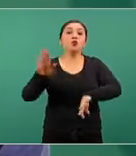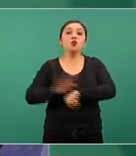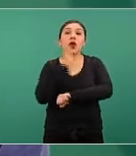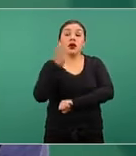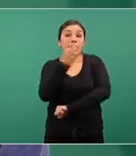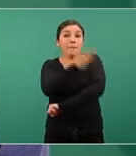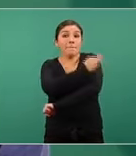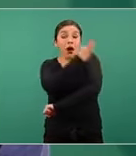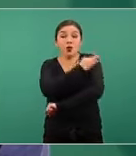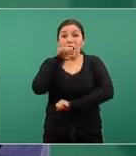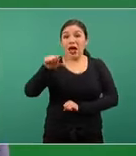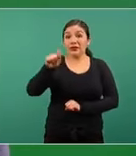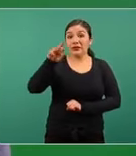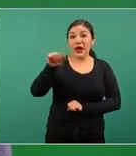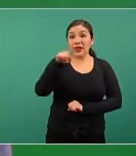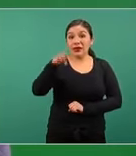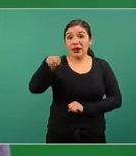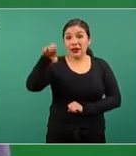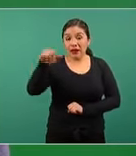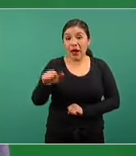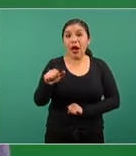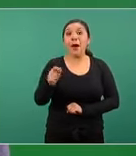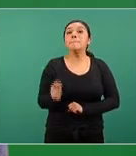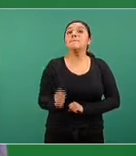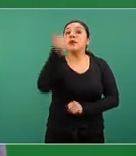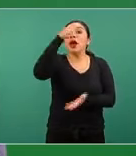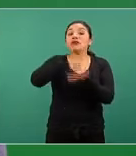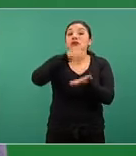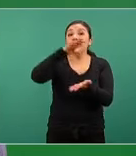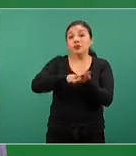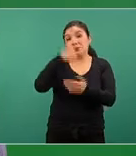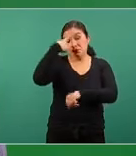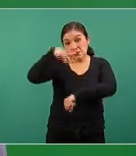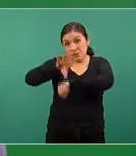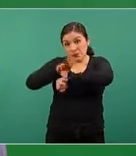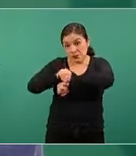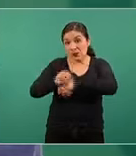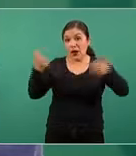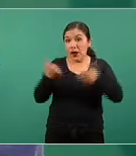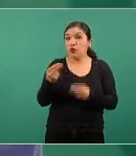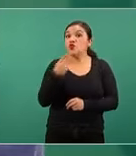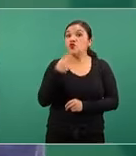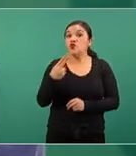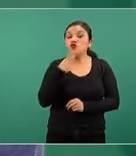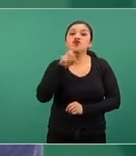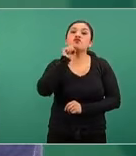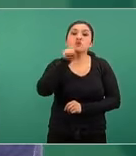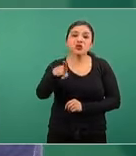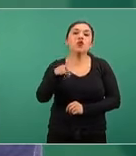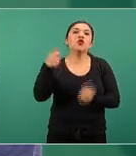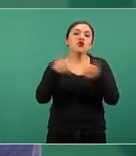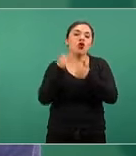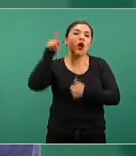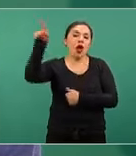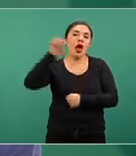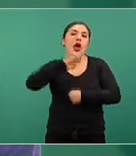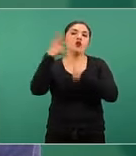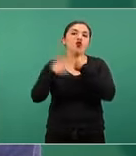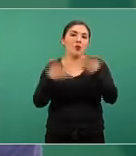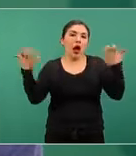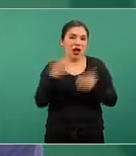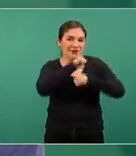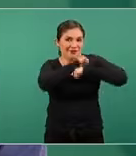vacuna de AstraZeneca su primer registro de autorización de uso de emergencia fue ante la agencia europea de